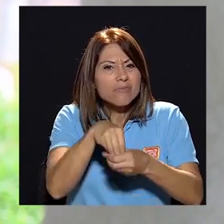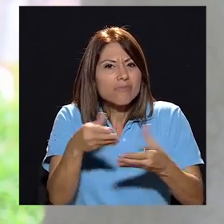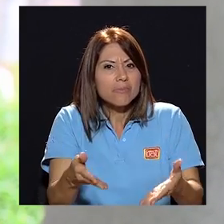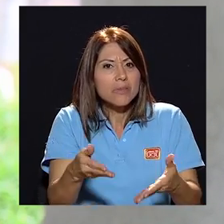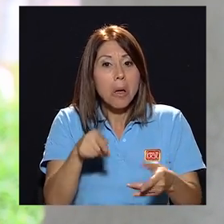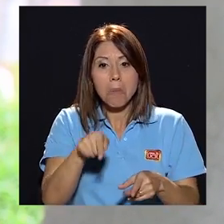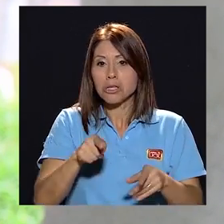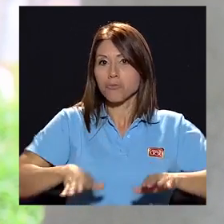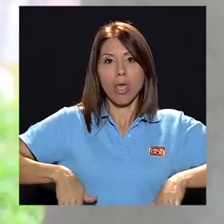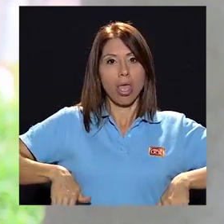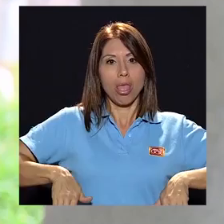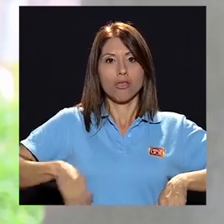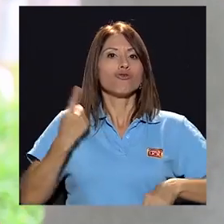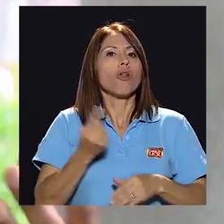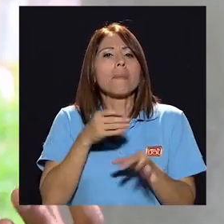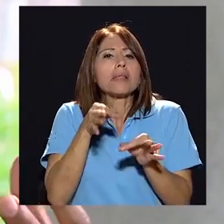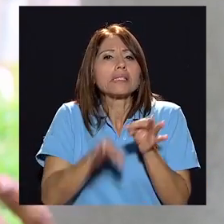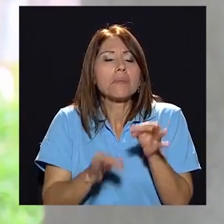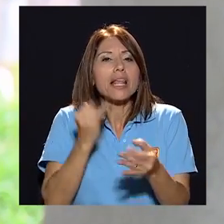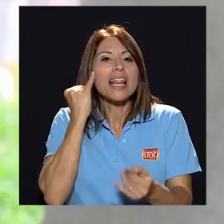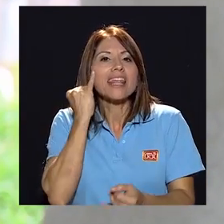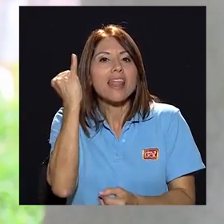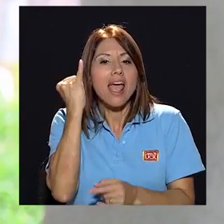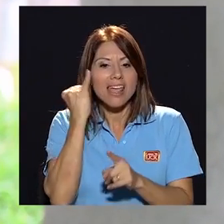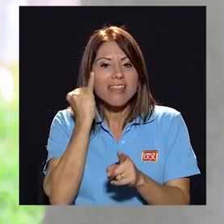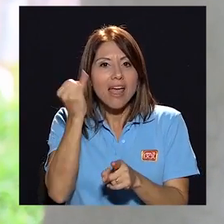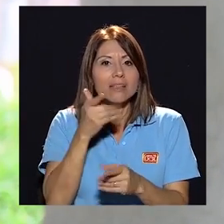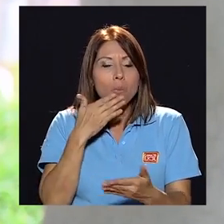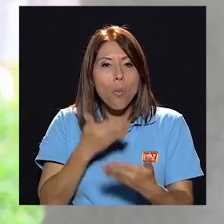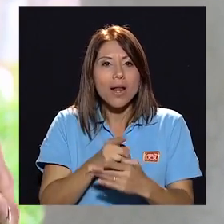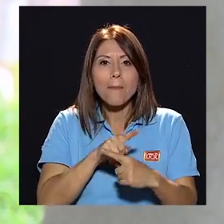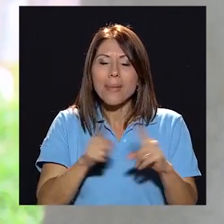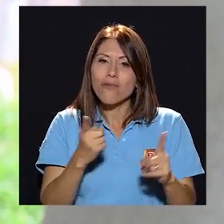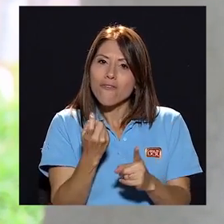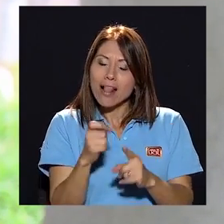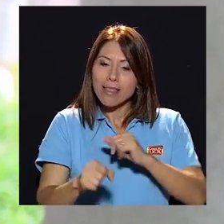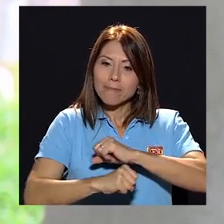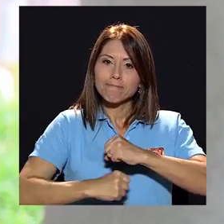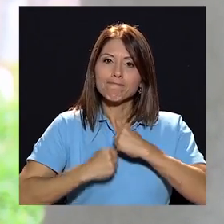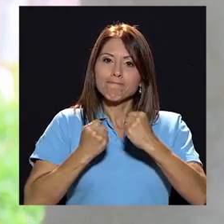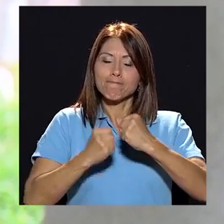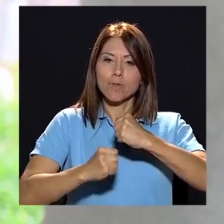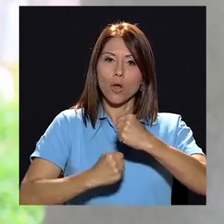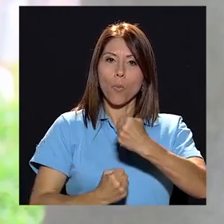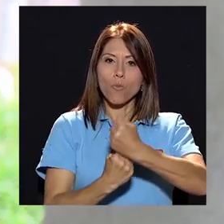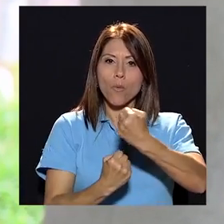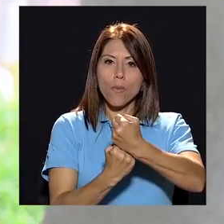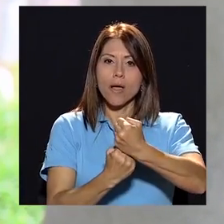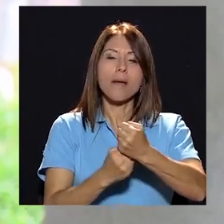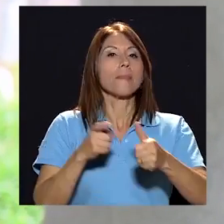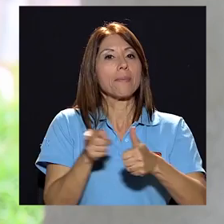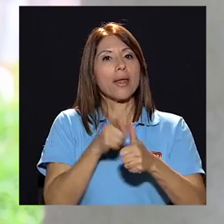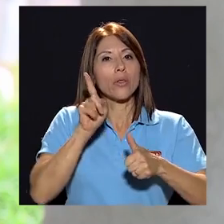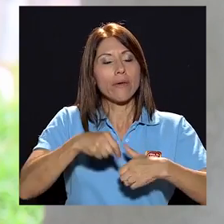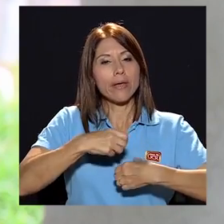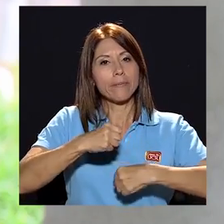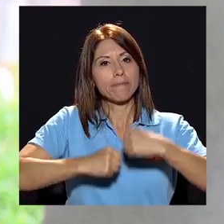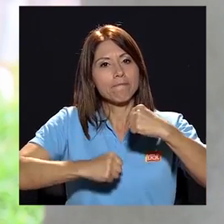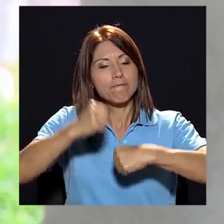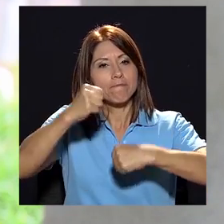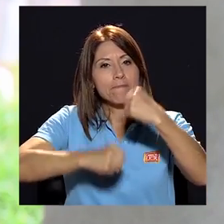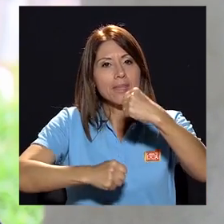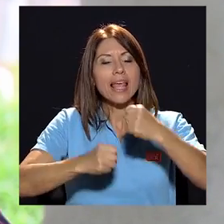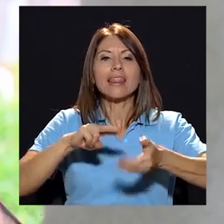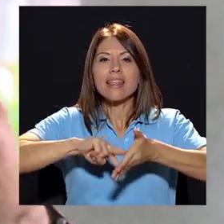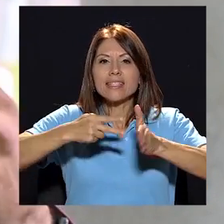no se tiene, está simplemente la idea, la idea es buena, pero hace falta meterle la parte estructural. Yo creo que lo primero es eso, estructural es muy bien